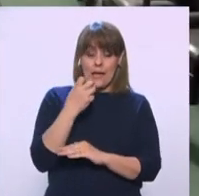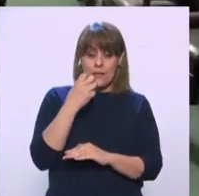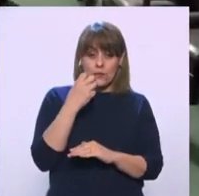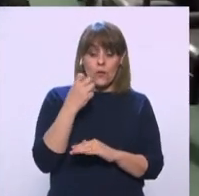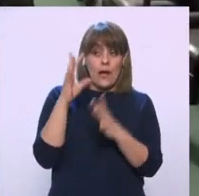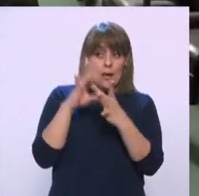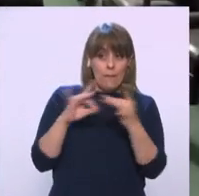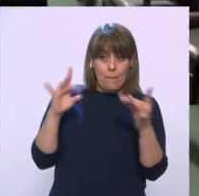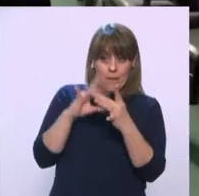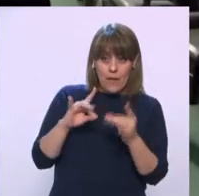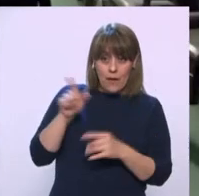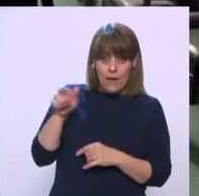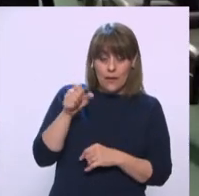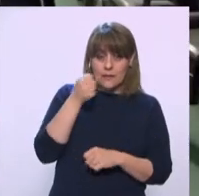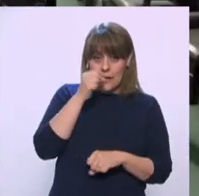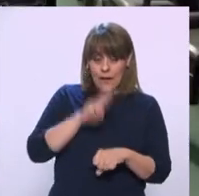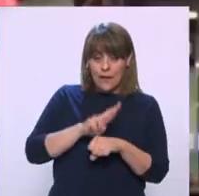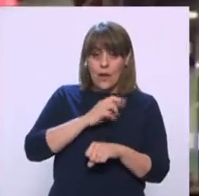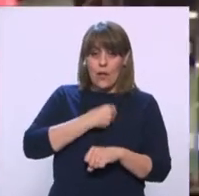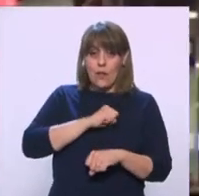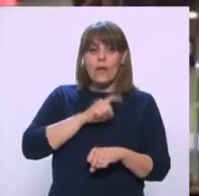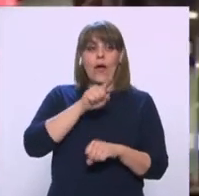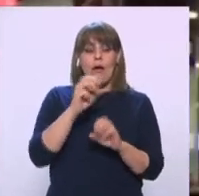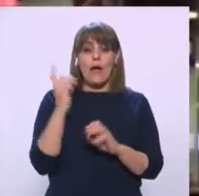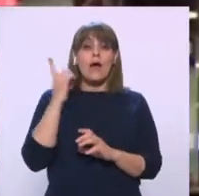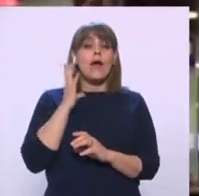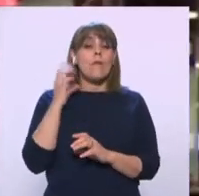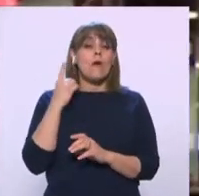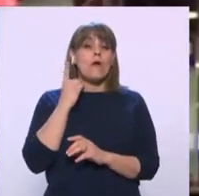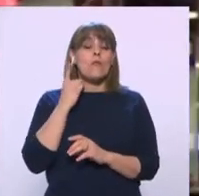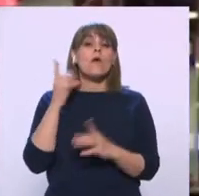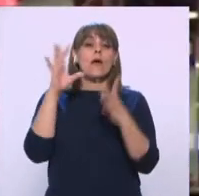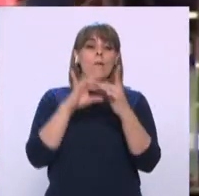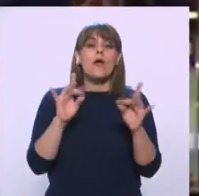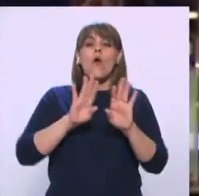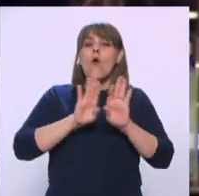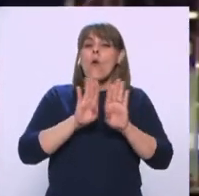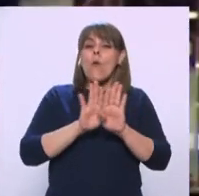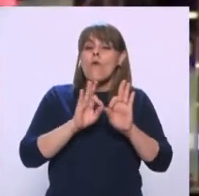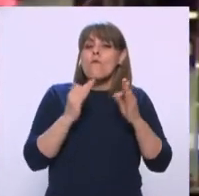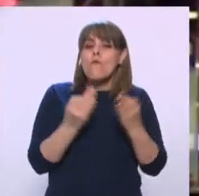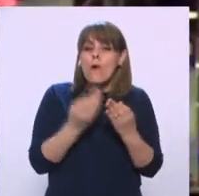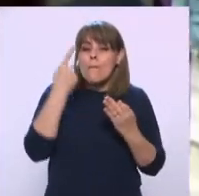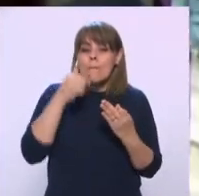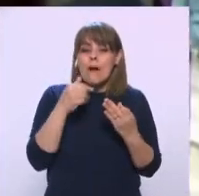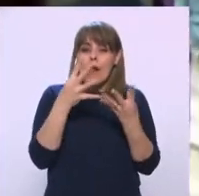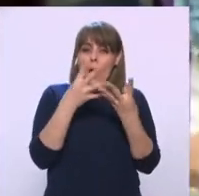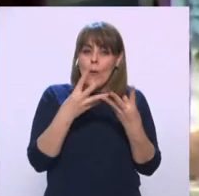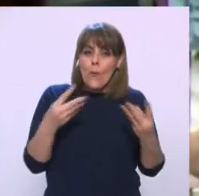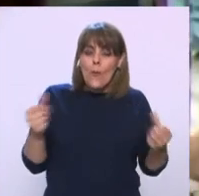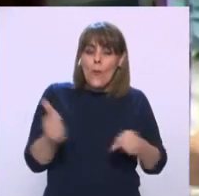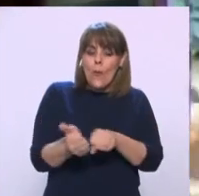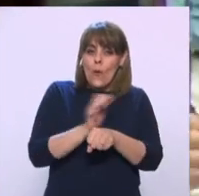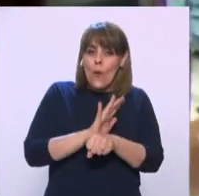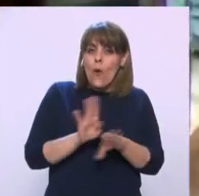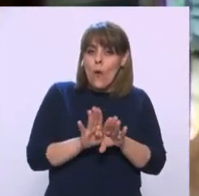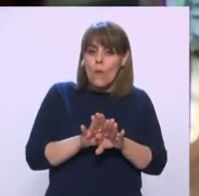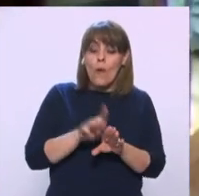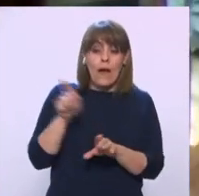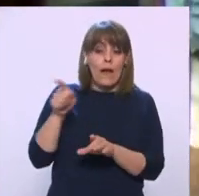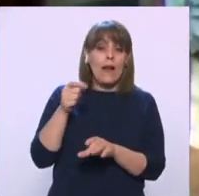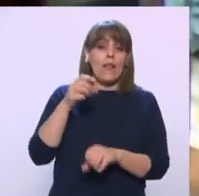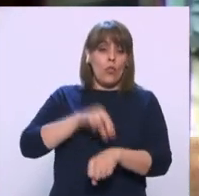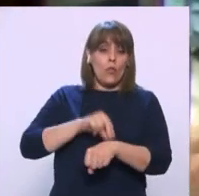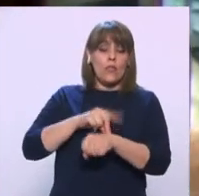Secretaría De Salud Explicó Ante diputados La estrategia Para combatir La epidemia De COVID-19 El secretario Expuso Que el éxito De las medidas